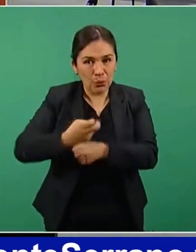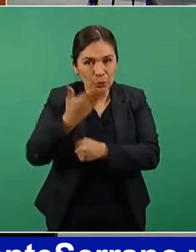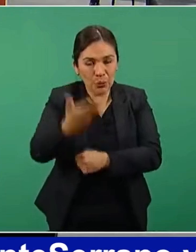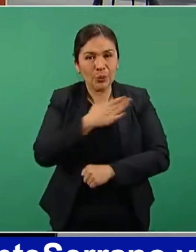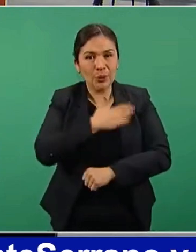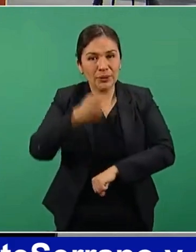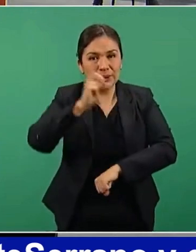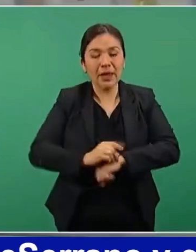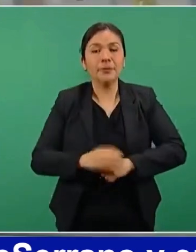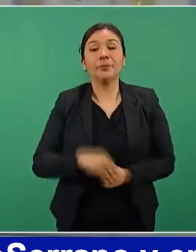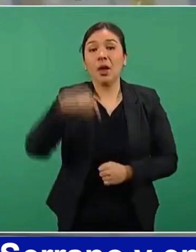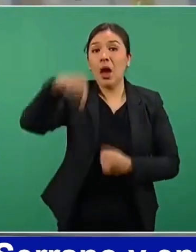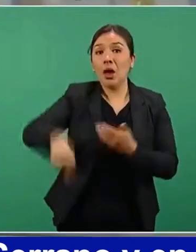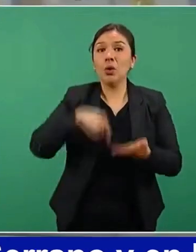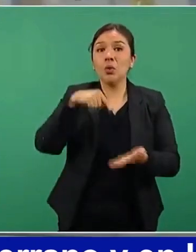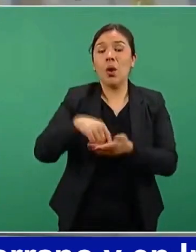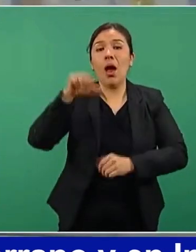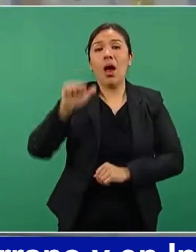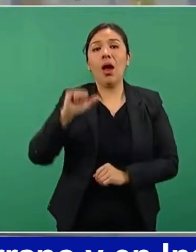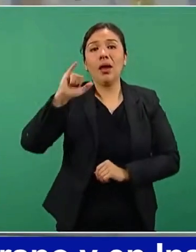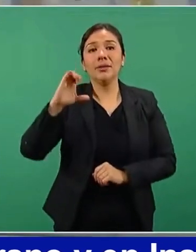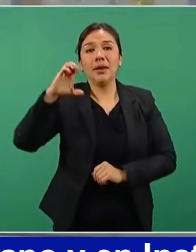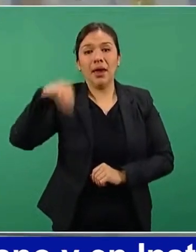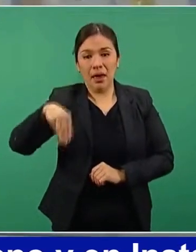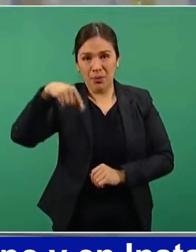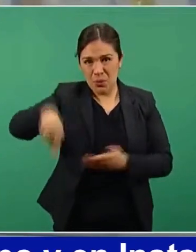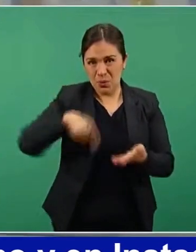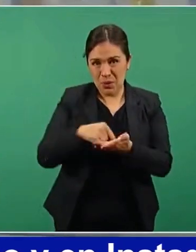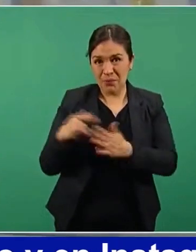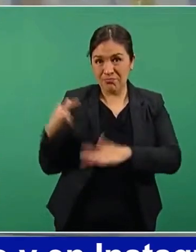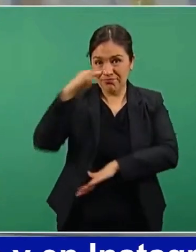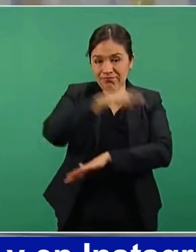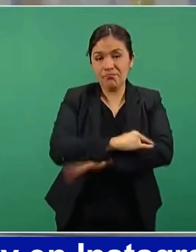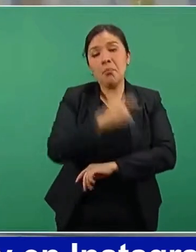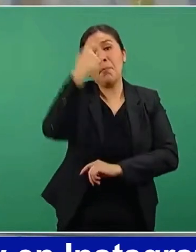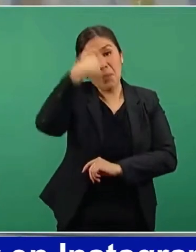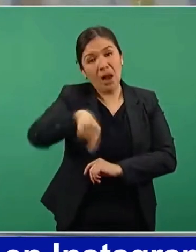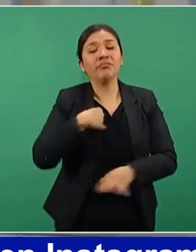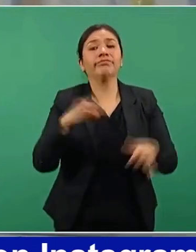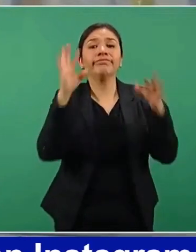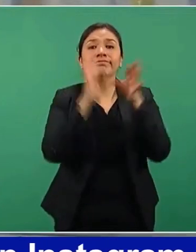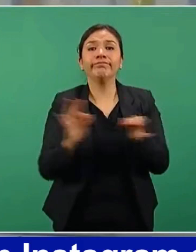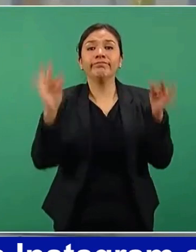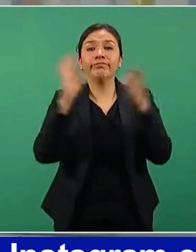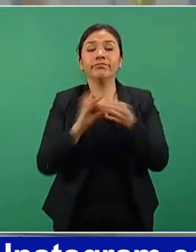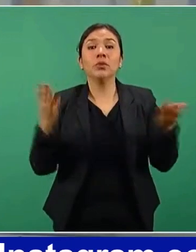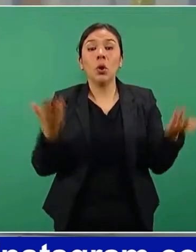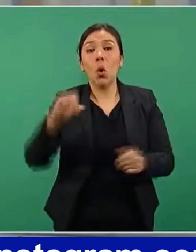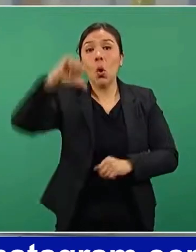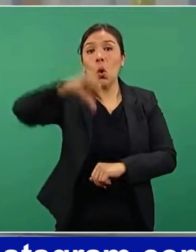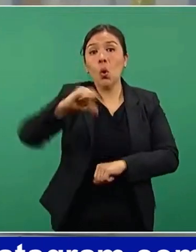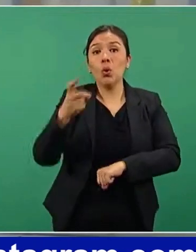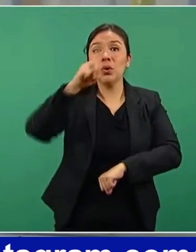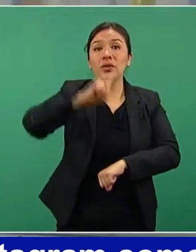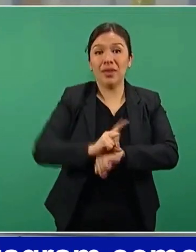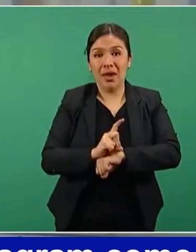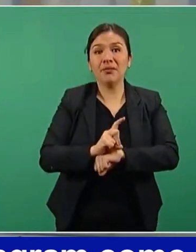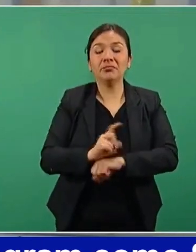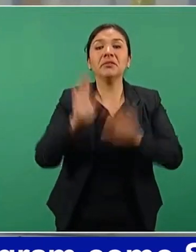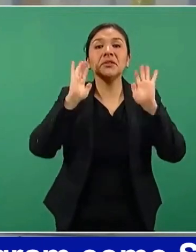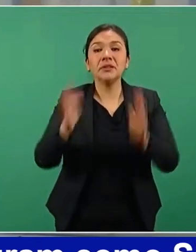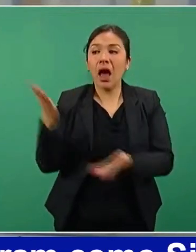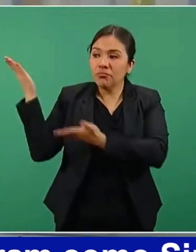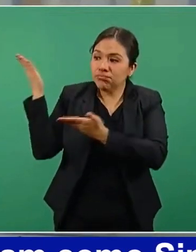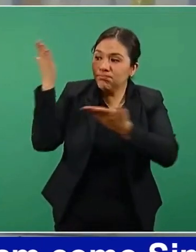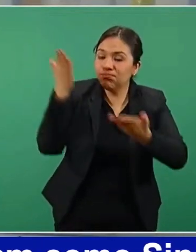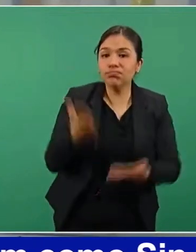Estamos aquí en el aeropuerto de la Ciudad de México, señor presidente, para informarle que el día de hoy llegan